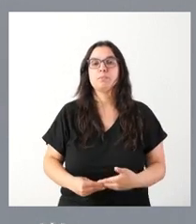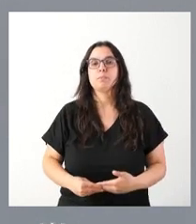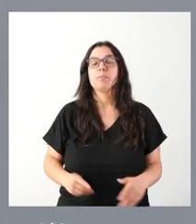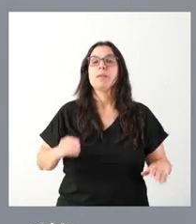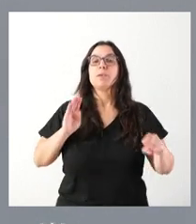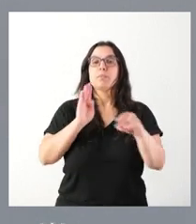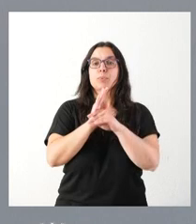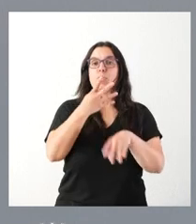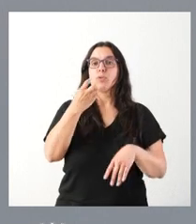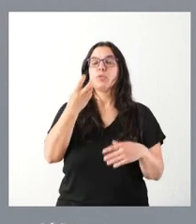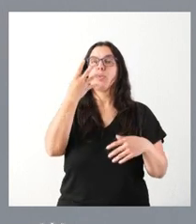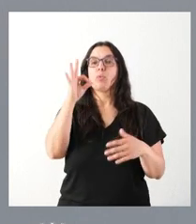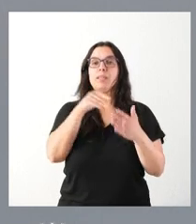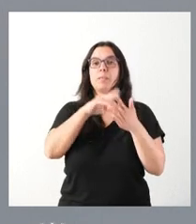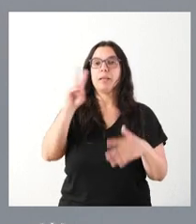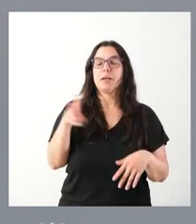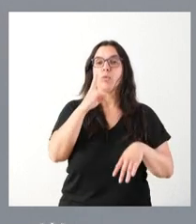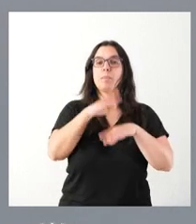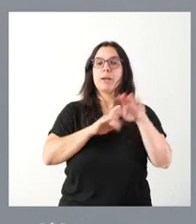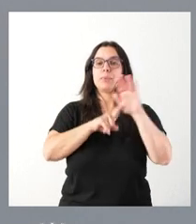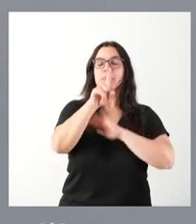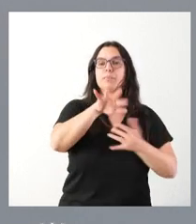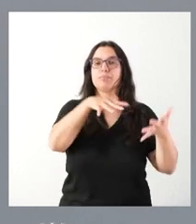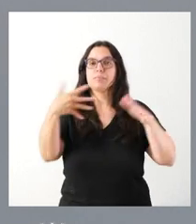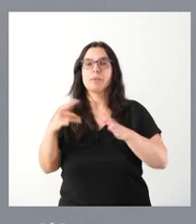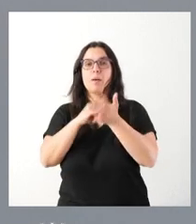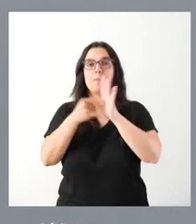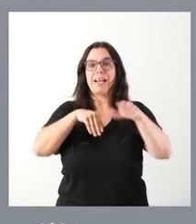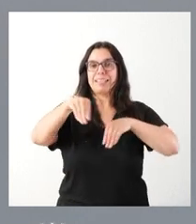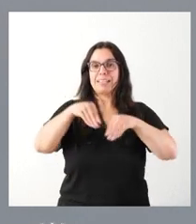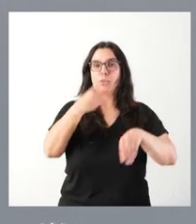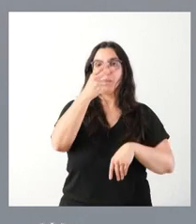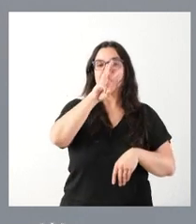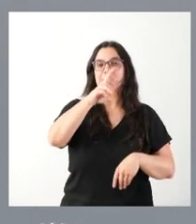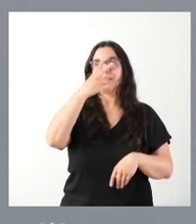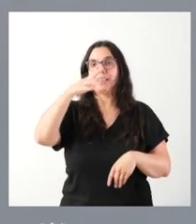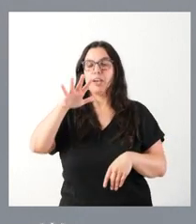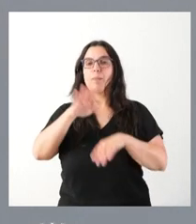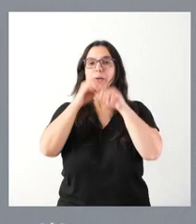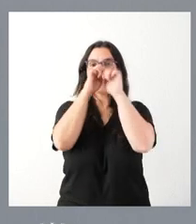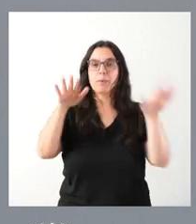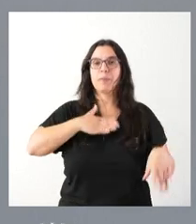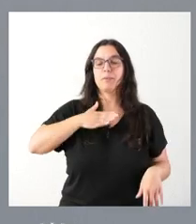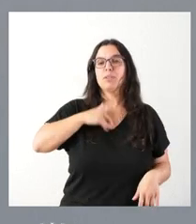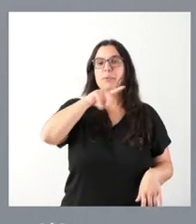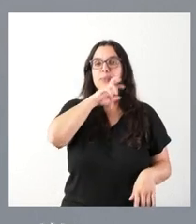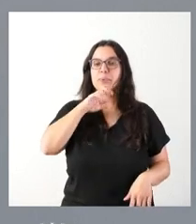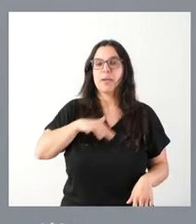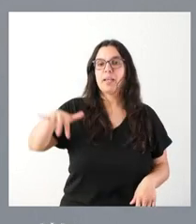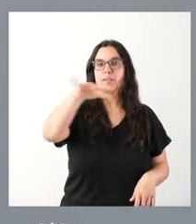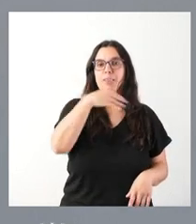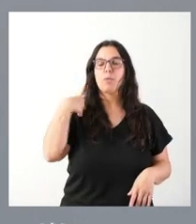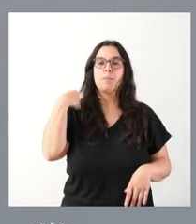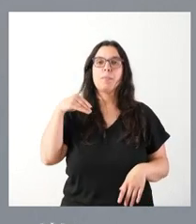450.000 euros para el desarrollo del plan estratégico 23-25 para la difusión patrimonial y conservación del espacio de las